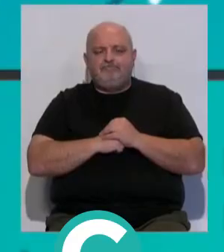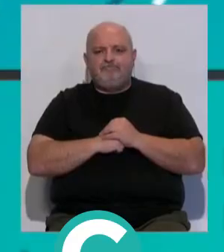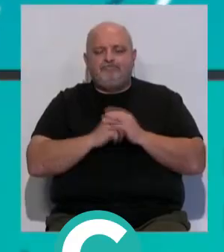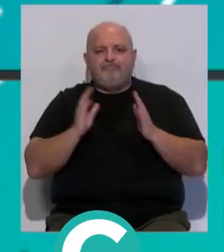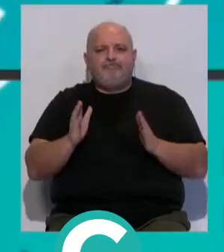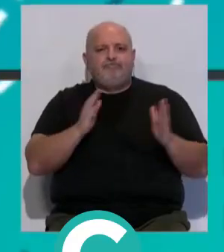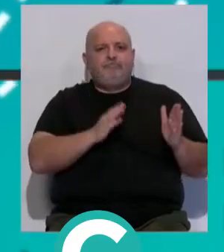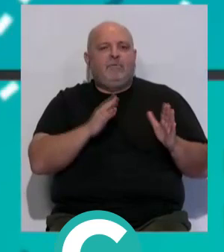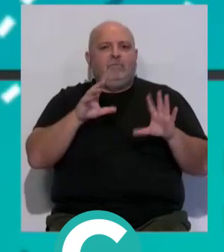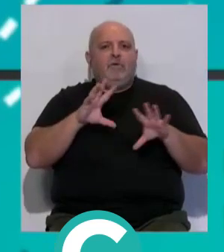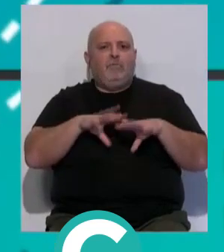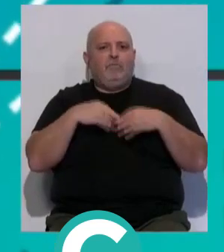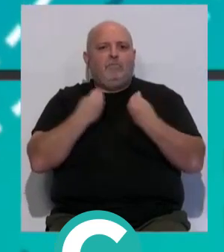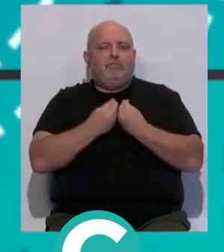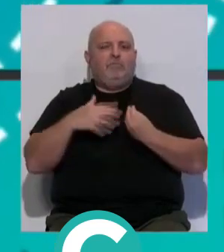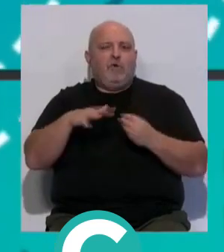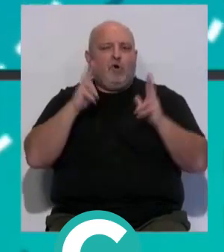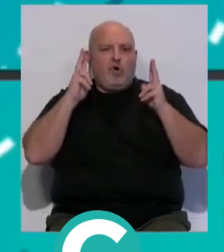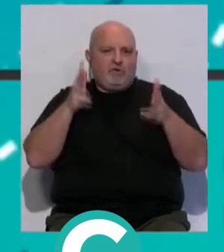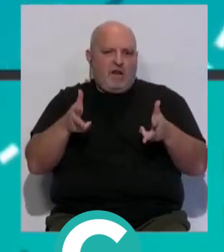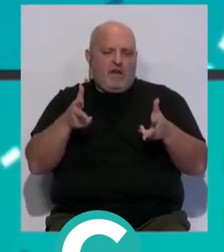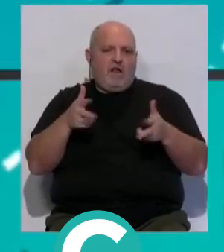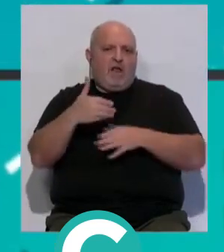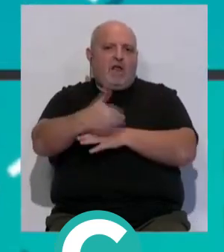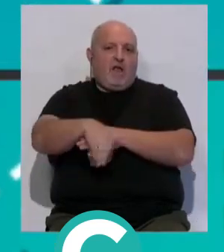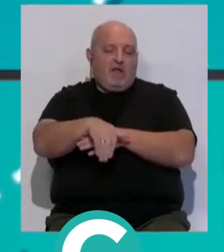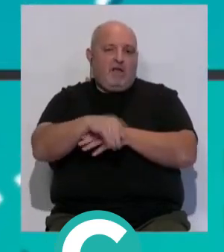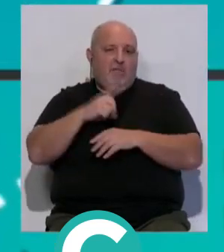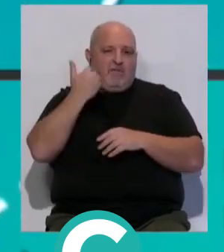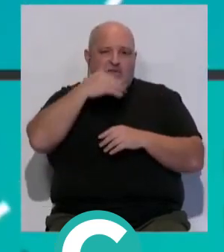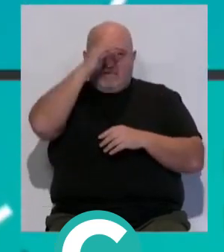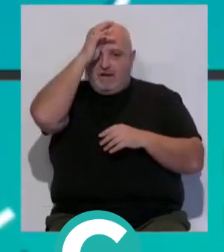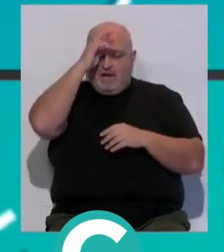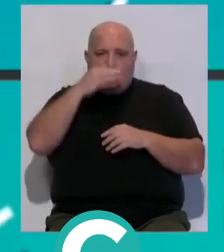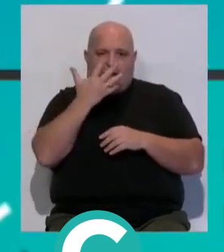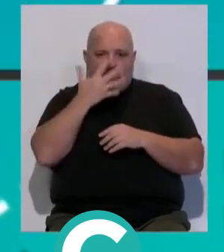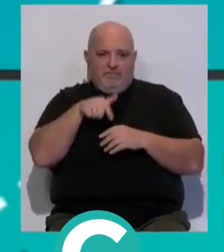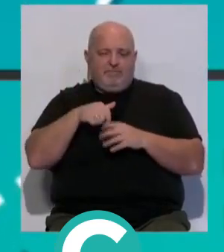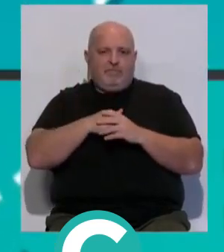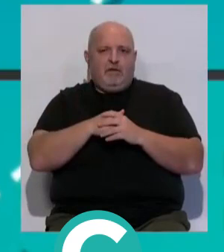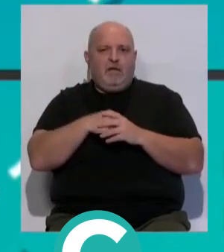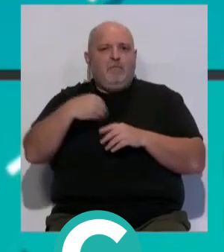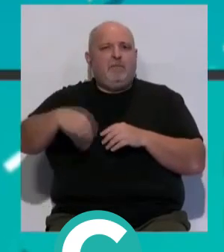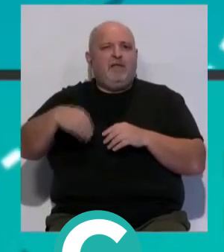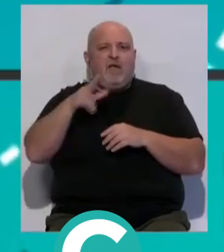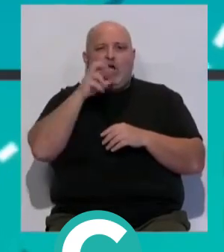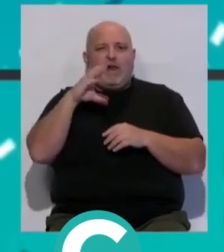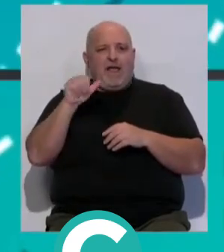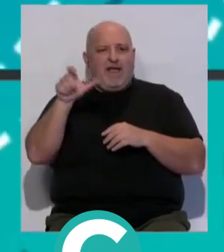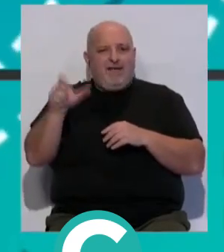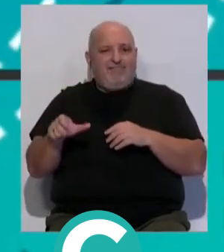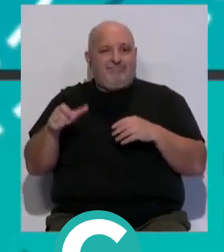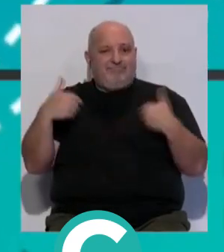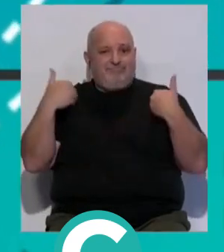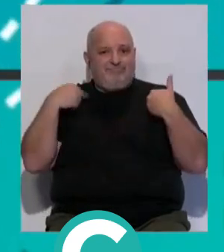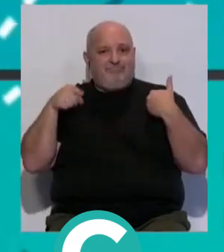Y llenos absolutos en los hoteles, además de las calles, en el primer fin de semana de carnaval. El presidente de ORECA, Antonio de